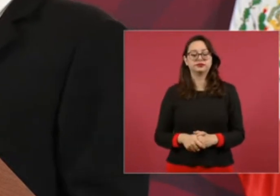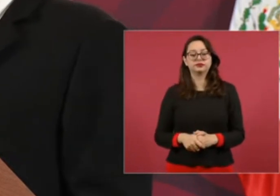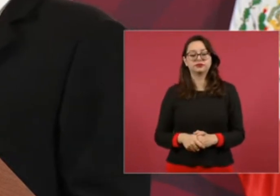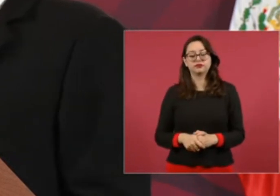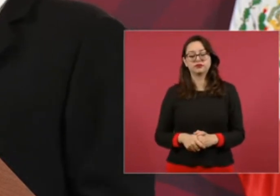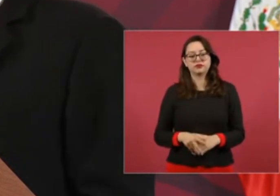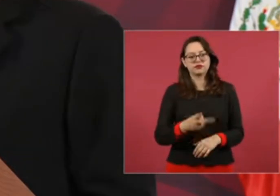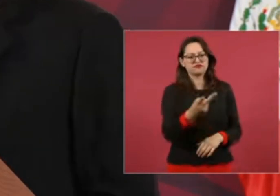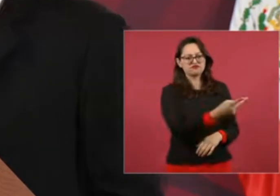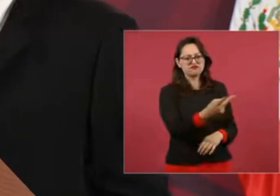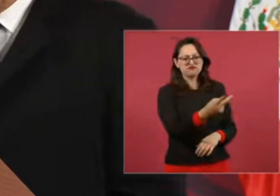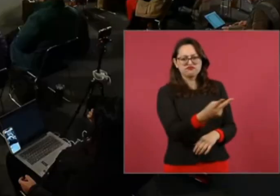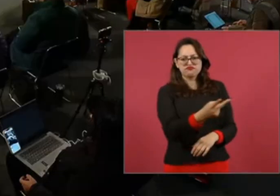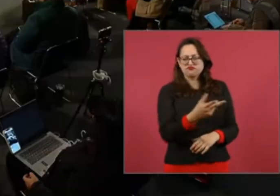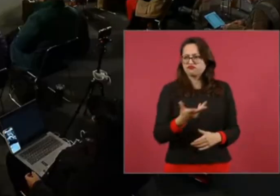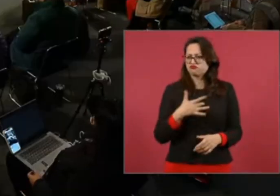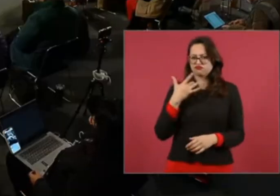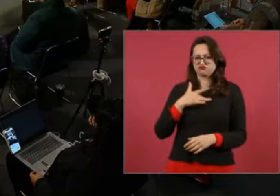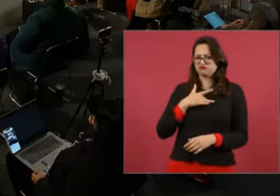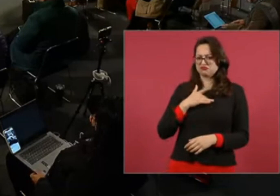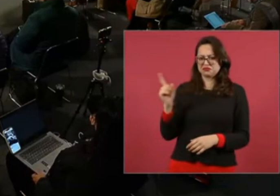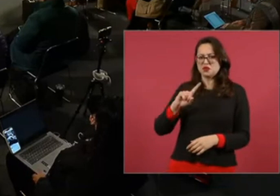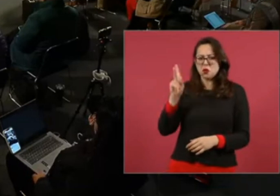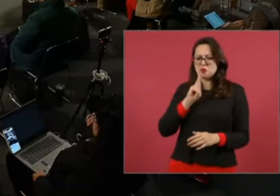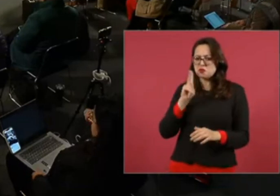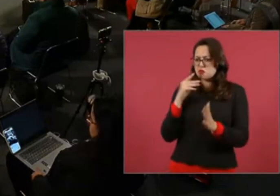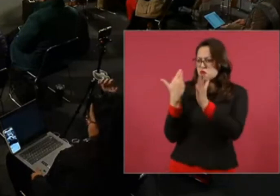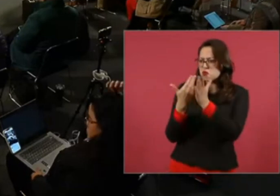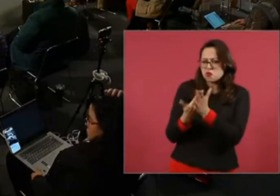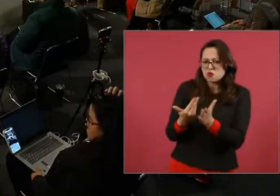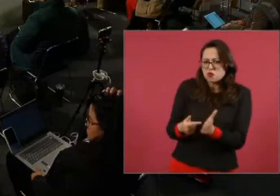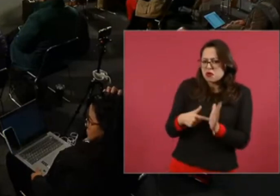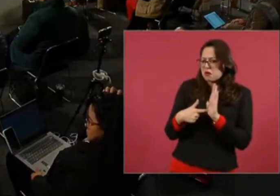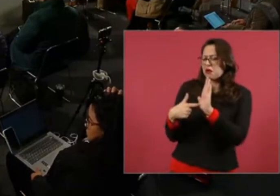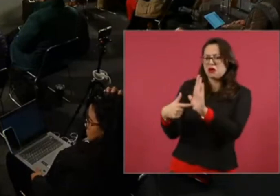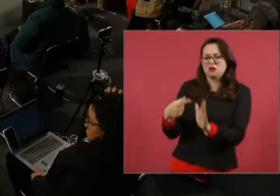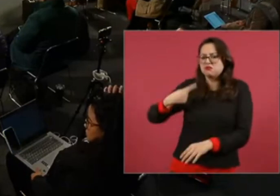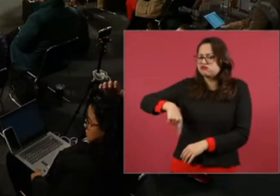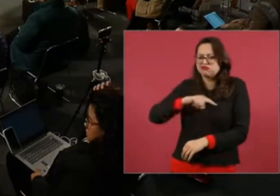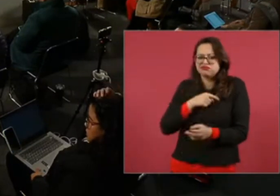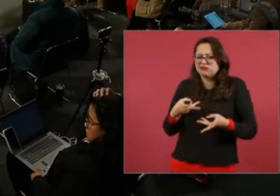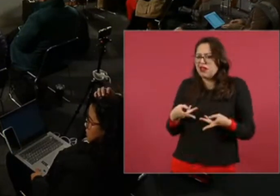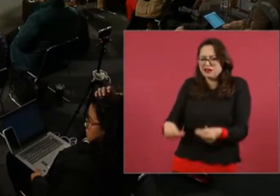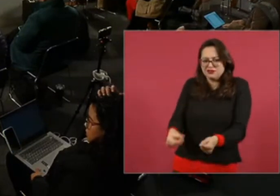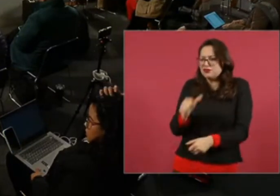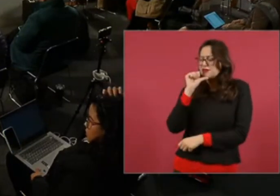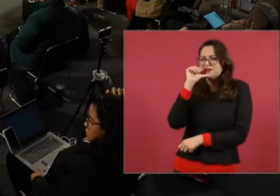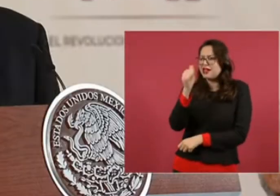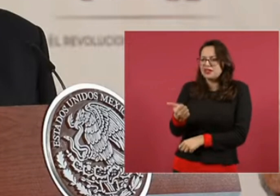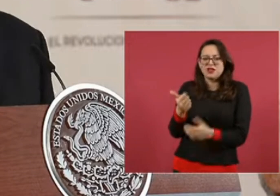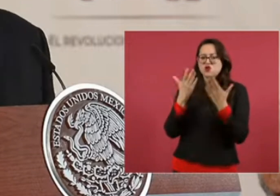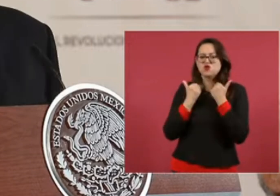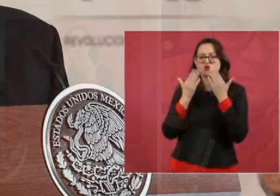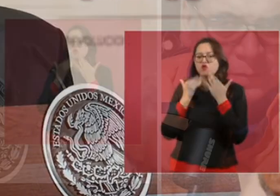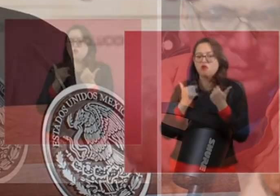Los precandidatos demostraron que no estaban gastando nada. Que por eso no